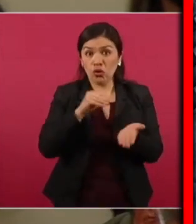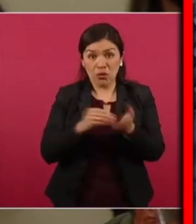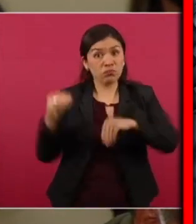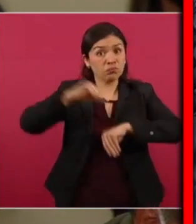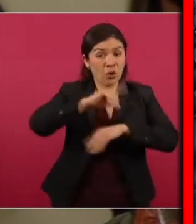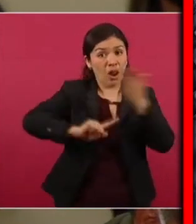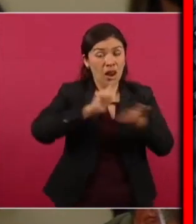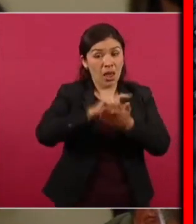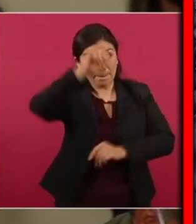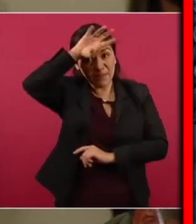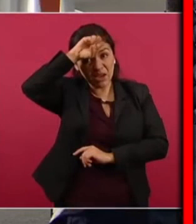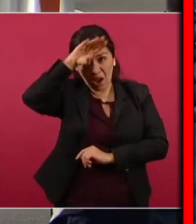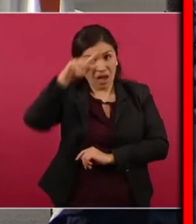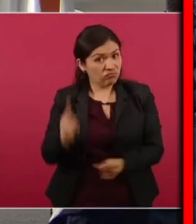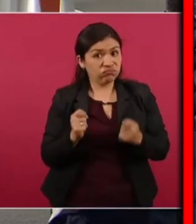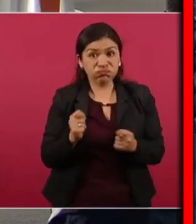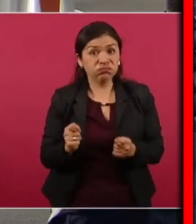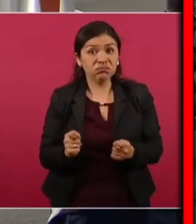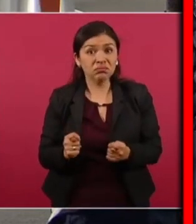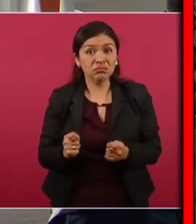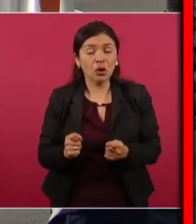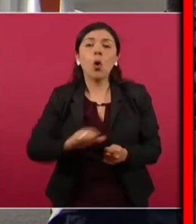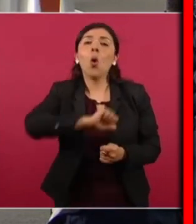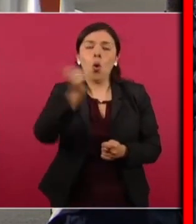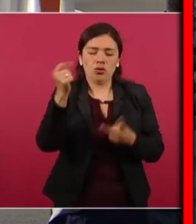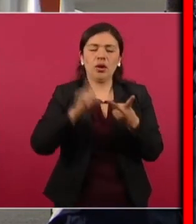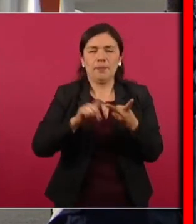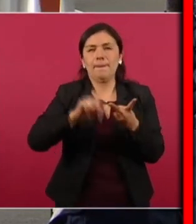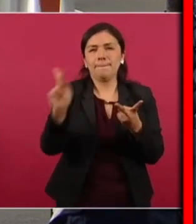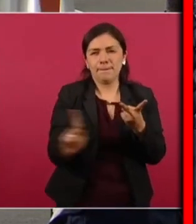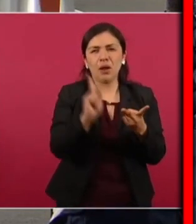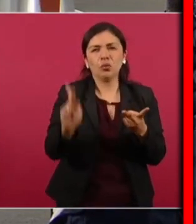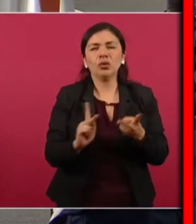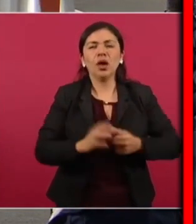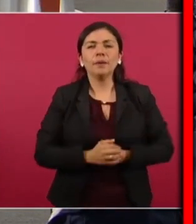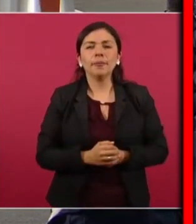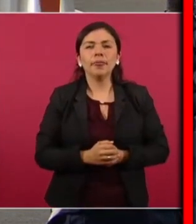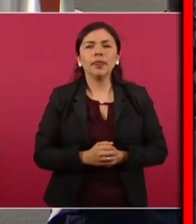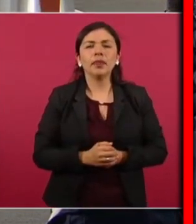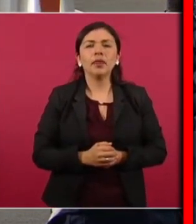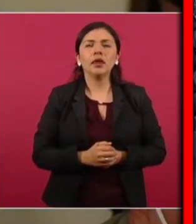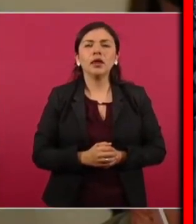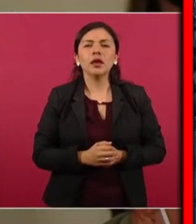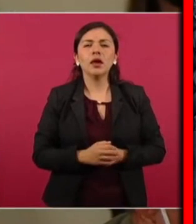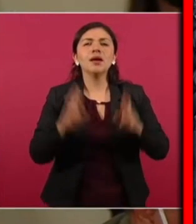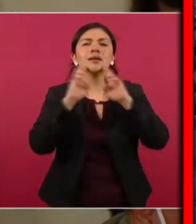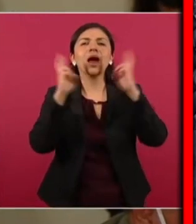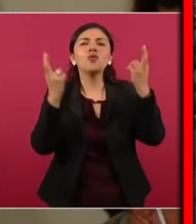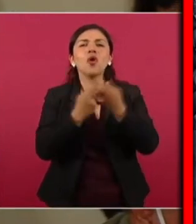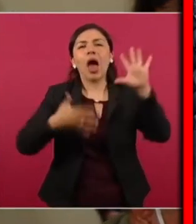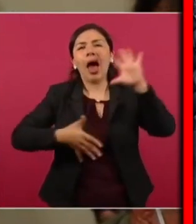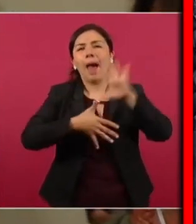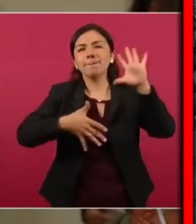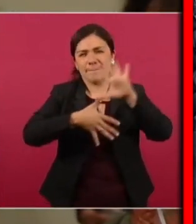de minería mi otra pregunta es sobre la cumbre de las Américas